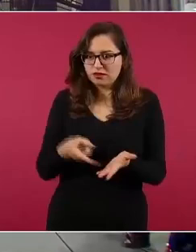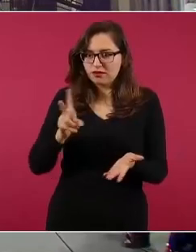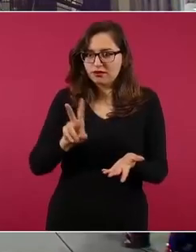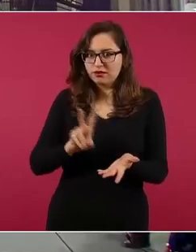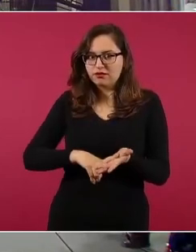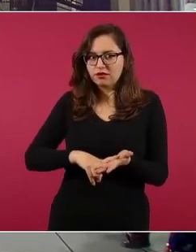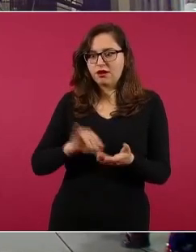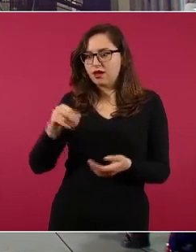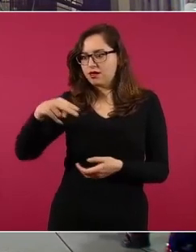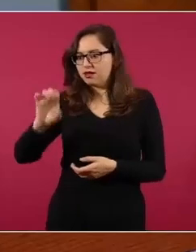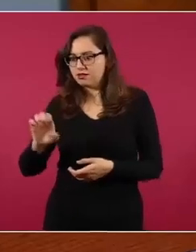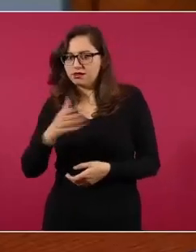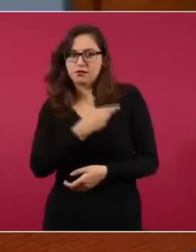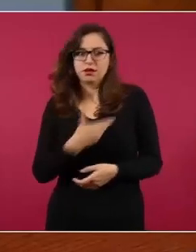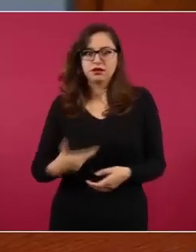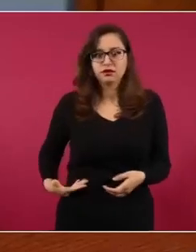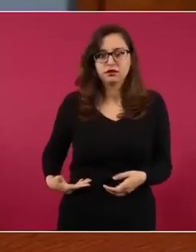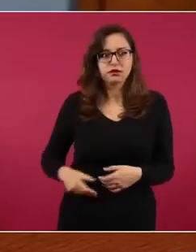Ah.